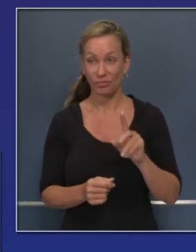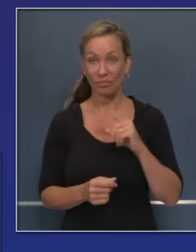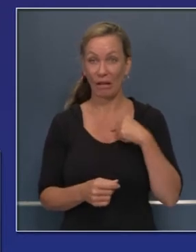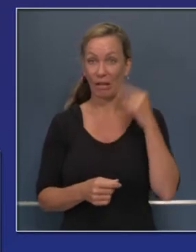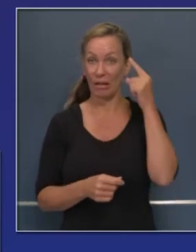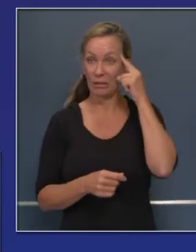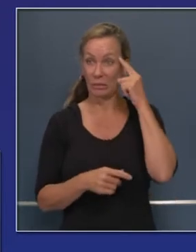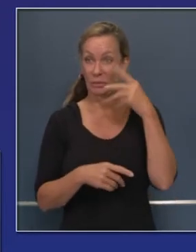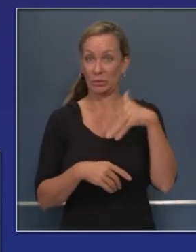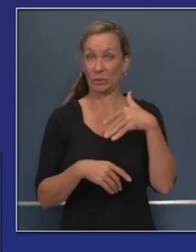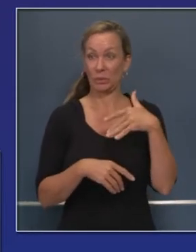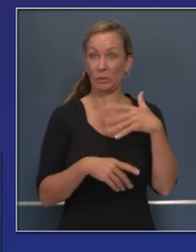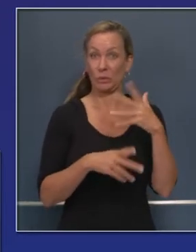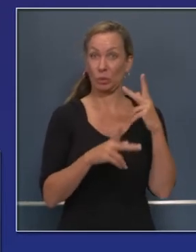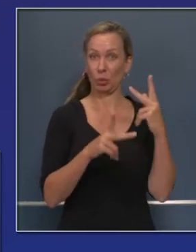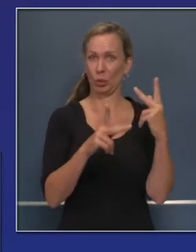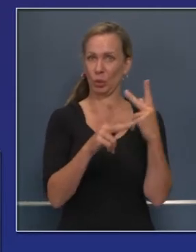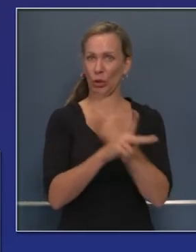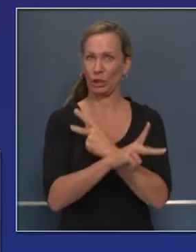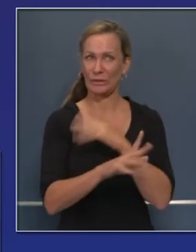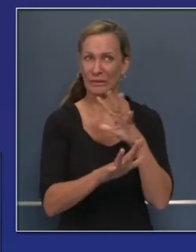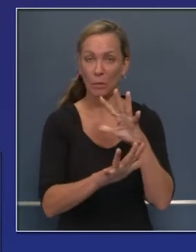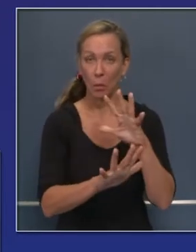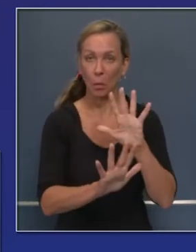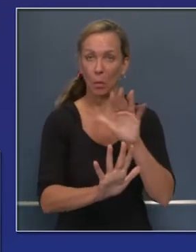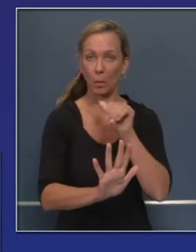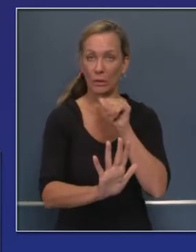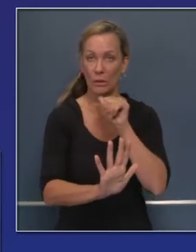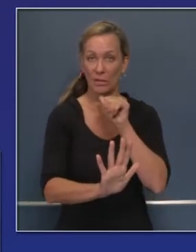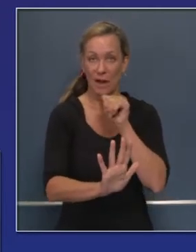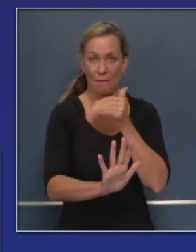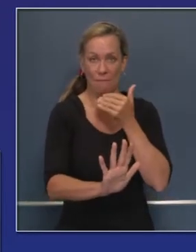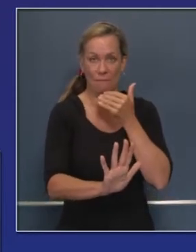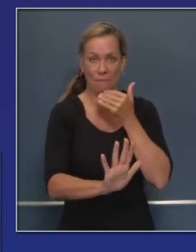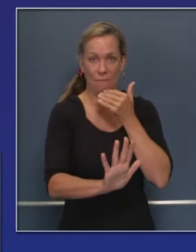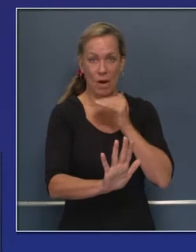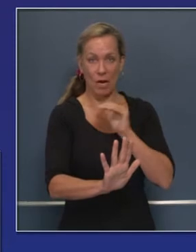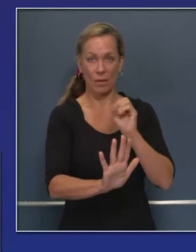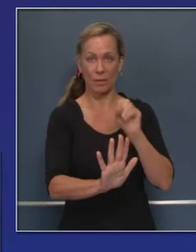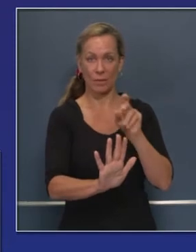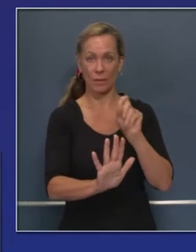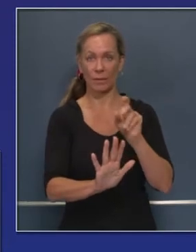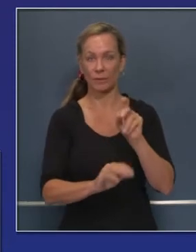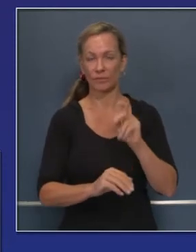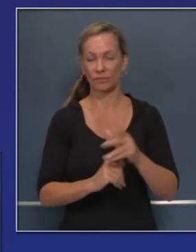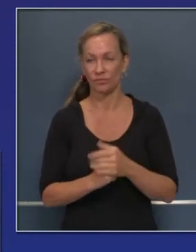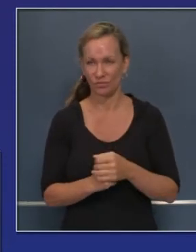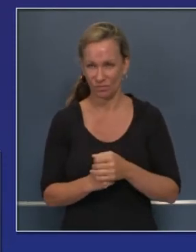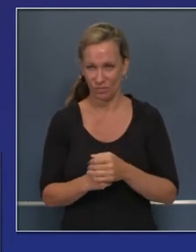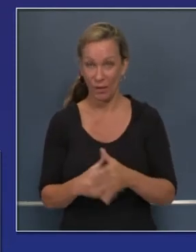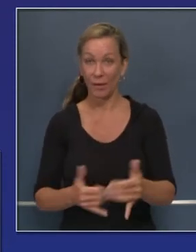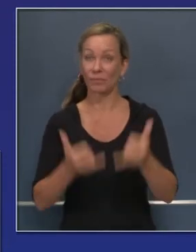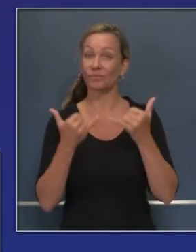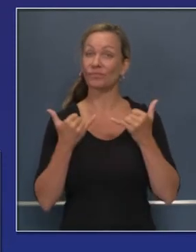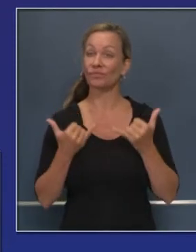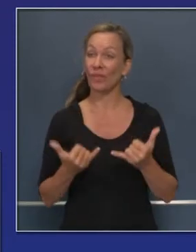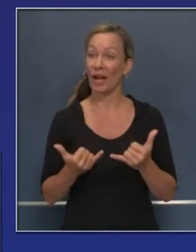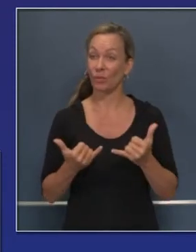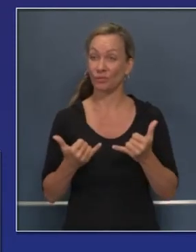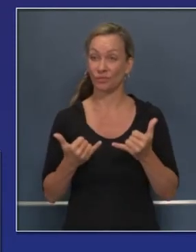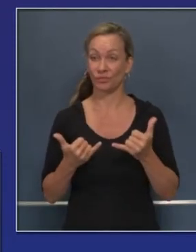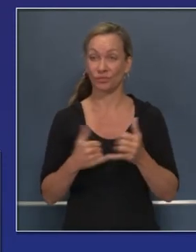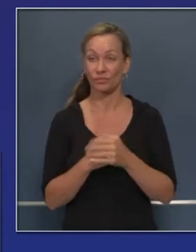se anticipó, pero más de 289 durante esta noche. Les diré cuál es el progreso en cuanto a incendios